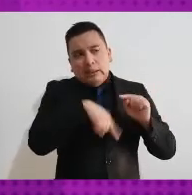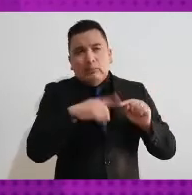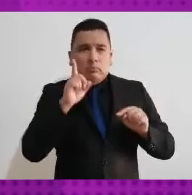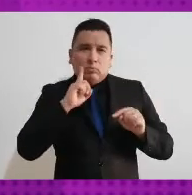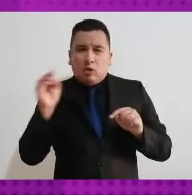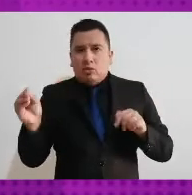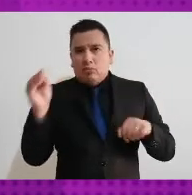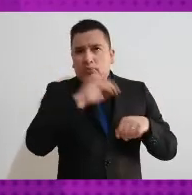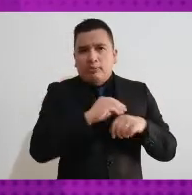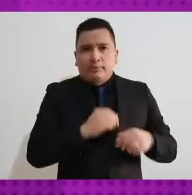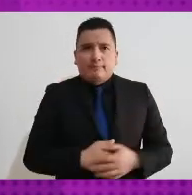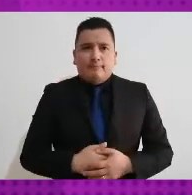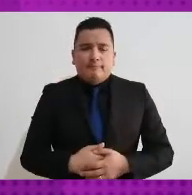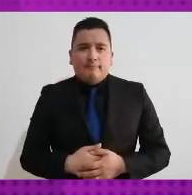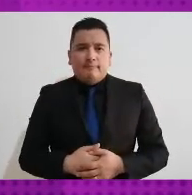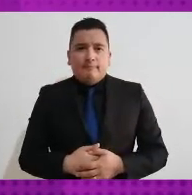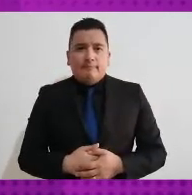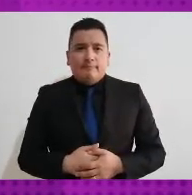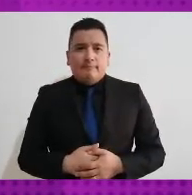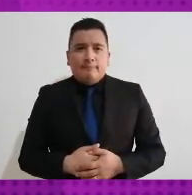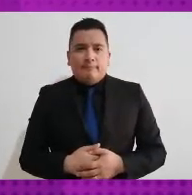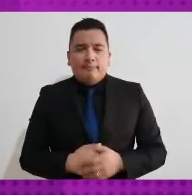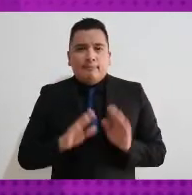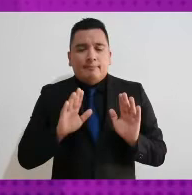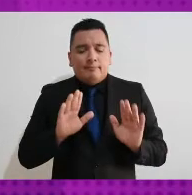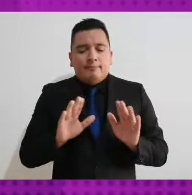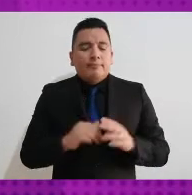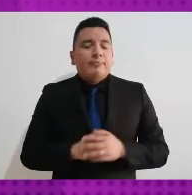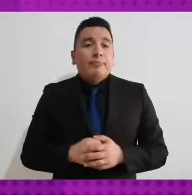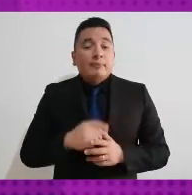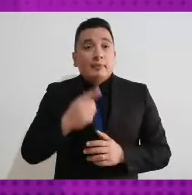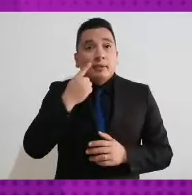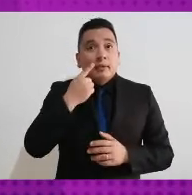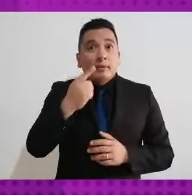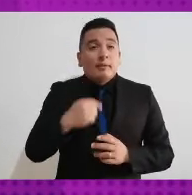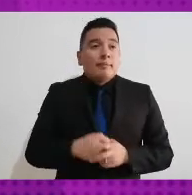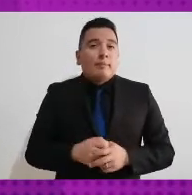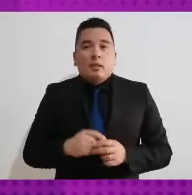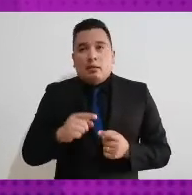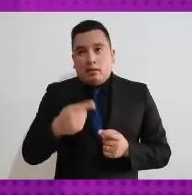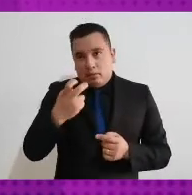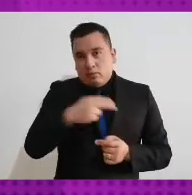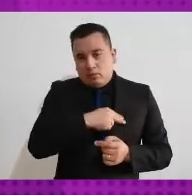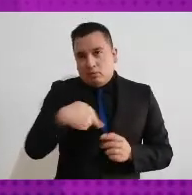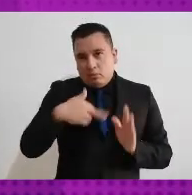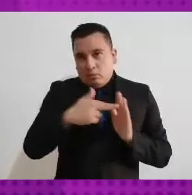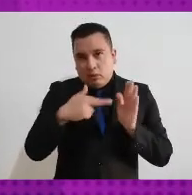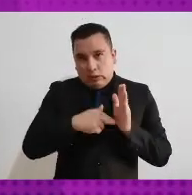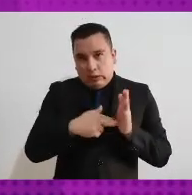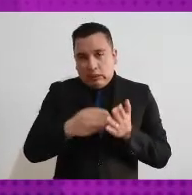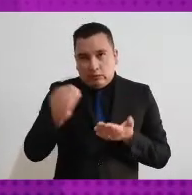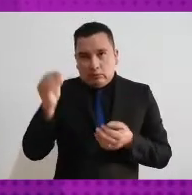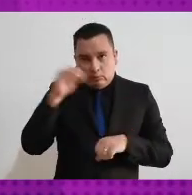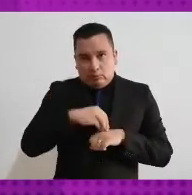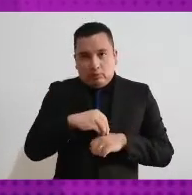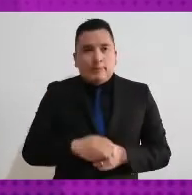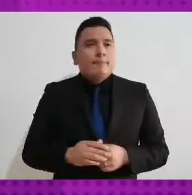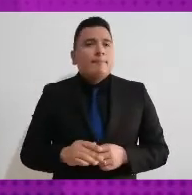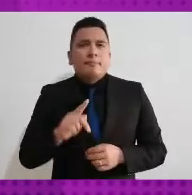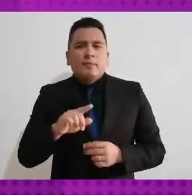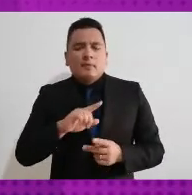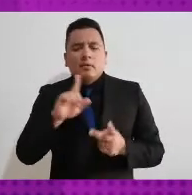las compensaciones. En cuanto a la integración, dado que el marco normativo a nivel federal no contempla un mandato en ese sentido,